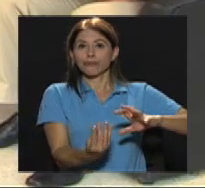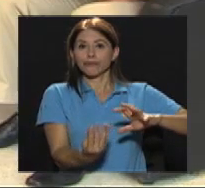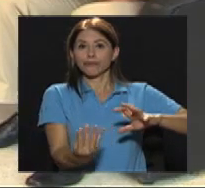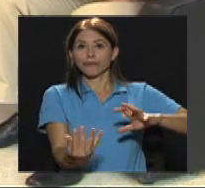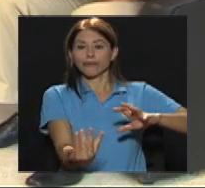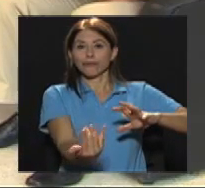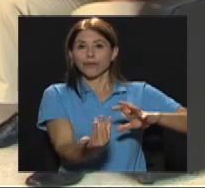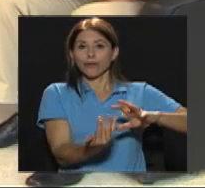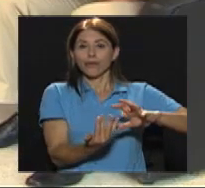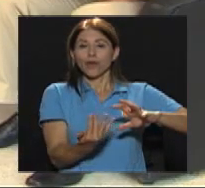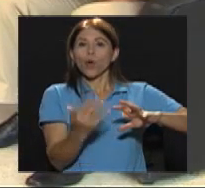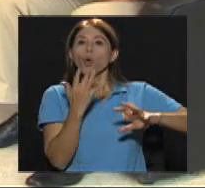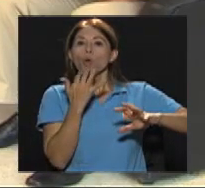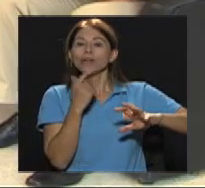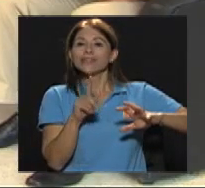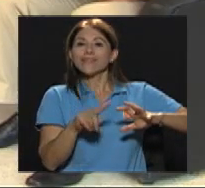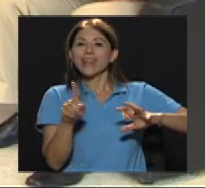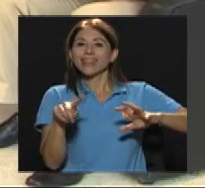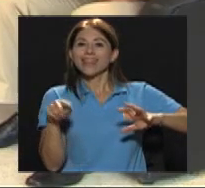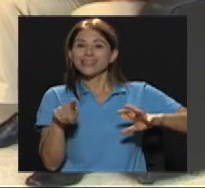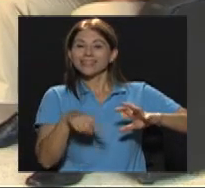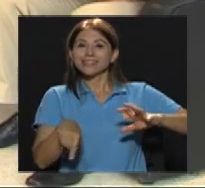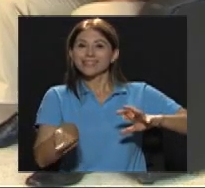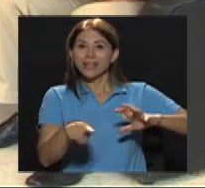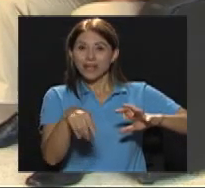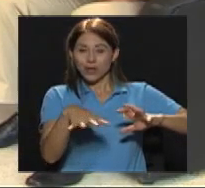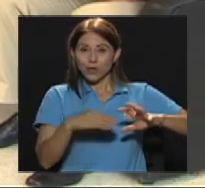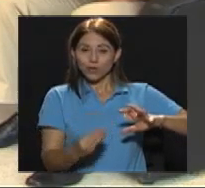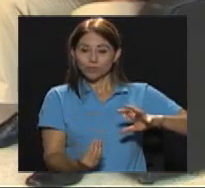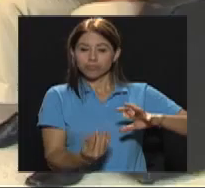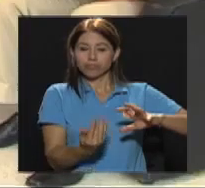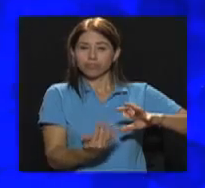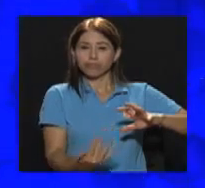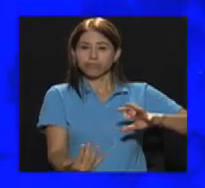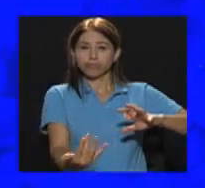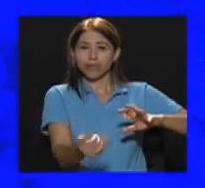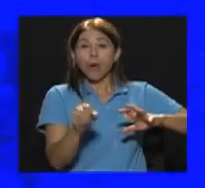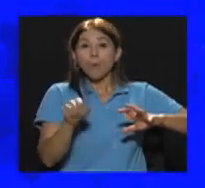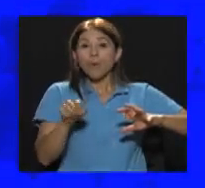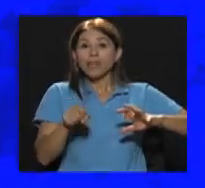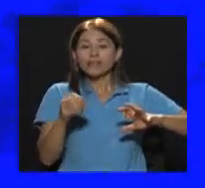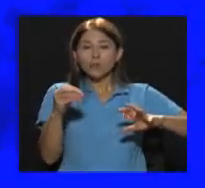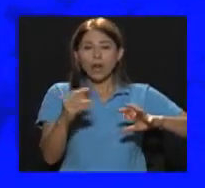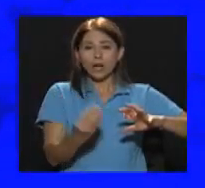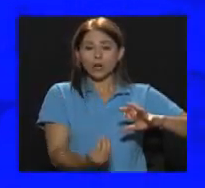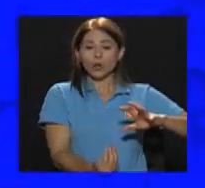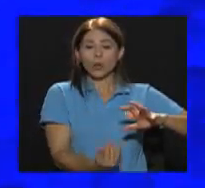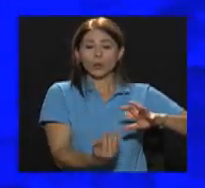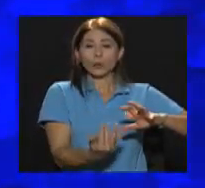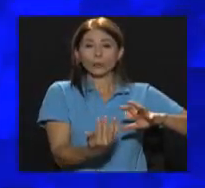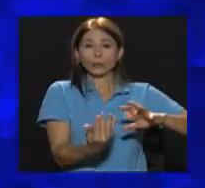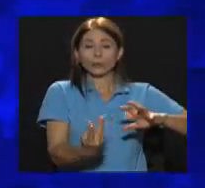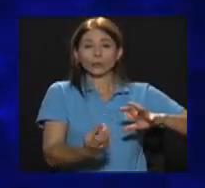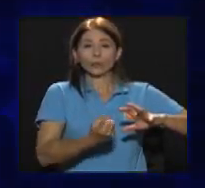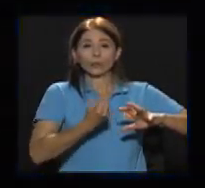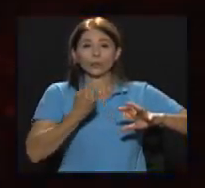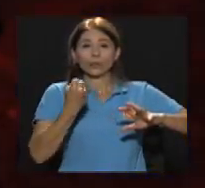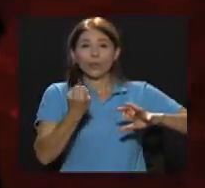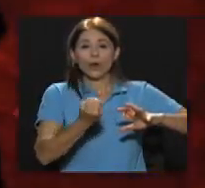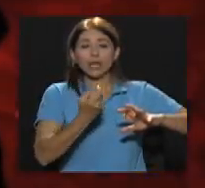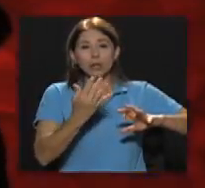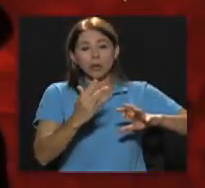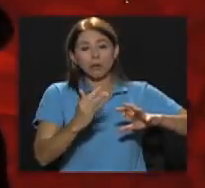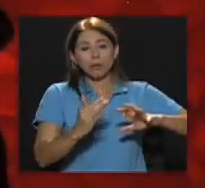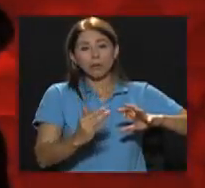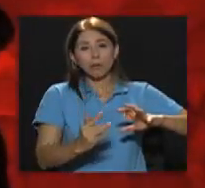variaciones Lo que se llama Un fade ¿Verdad? Pueden ser una luz Que va aumentando Progresivamente Y después va disminuyendo